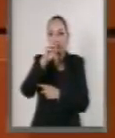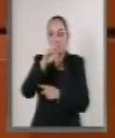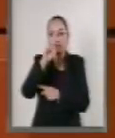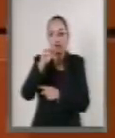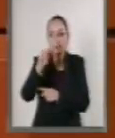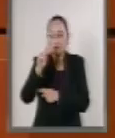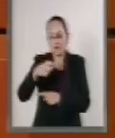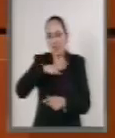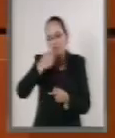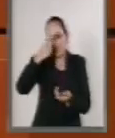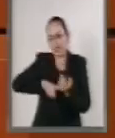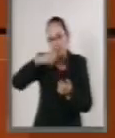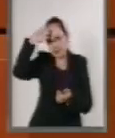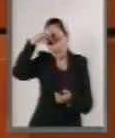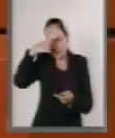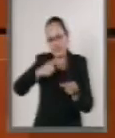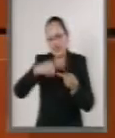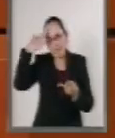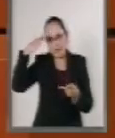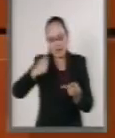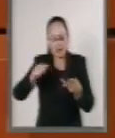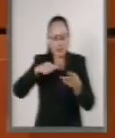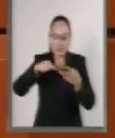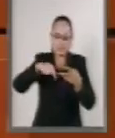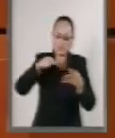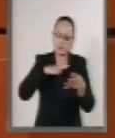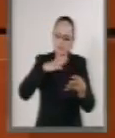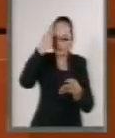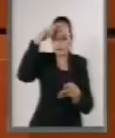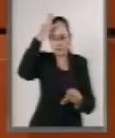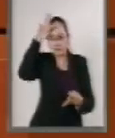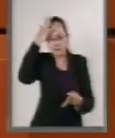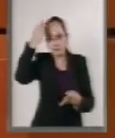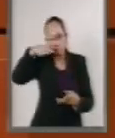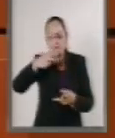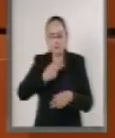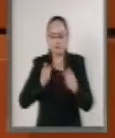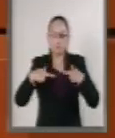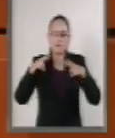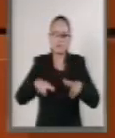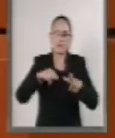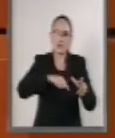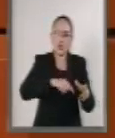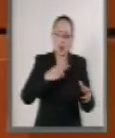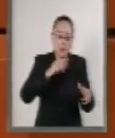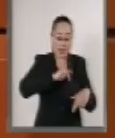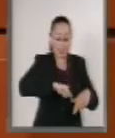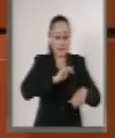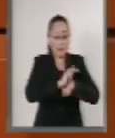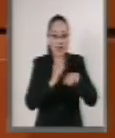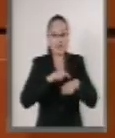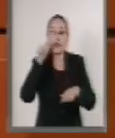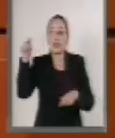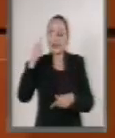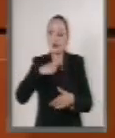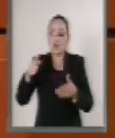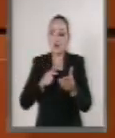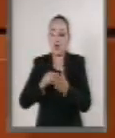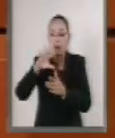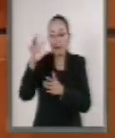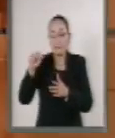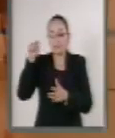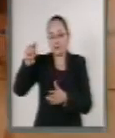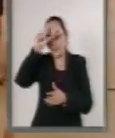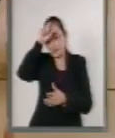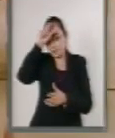capacidad y liderazgo para llevar una extraordinaria representación de nuestro país en esta embajada. Es cuanto.